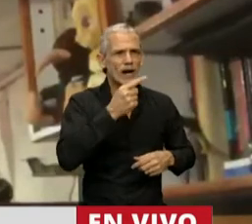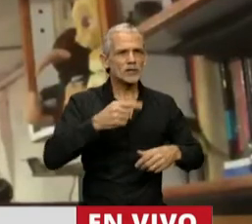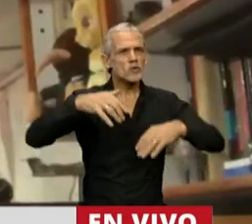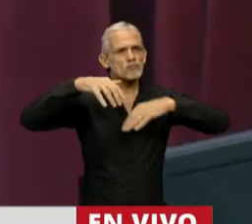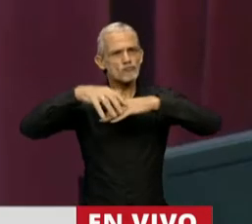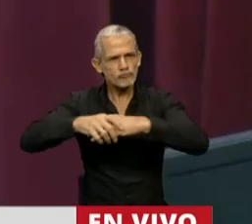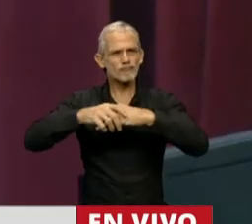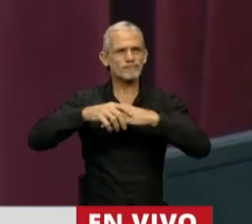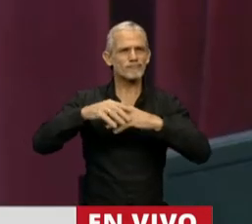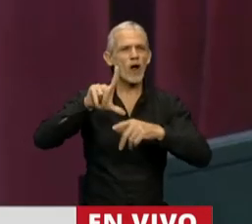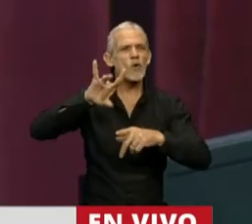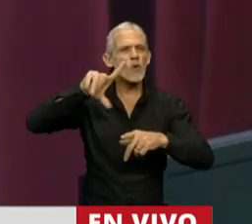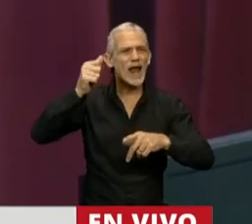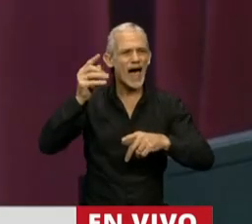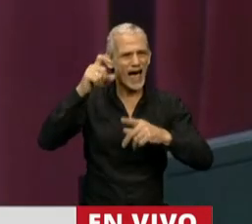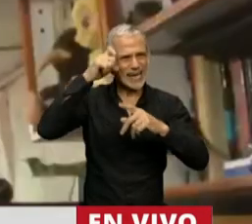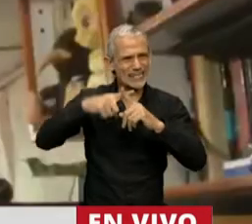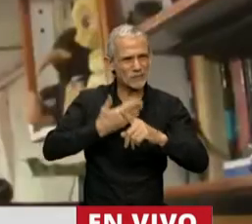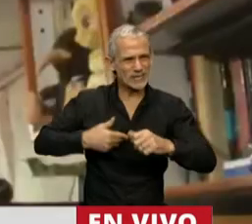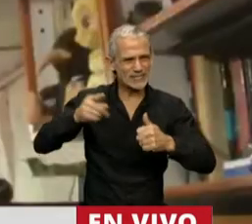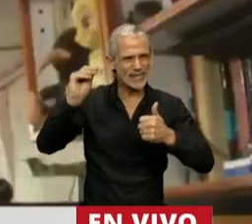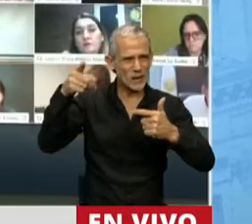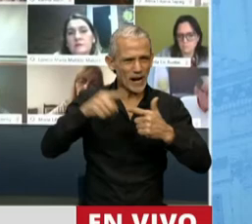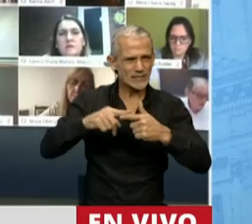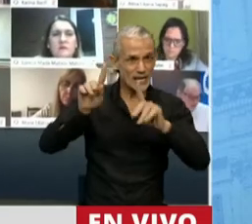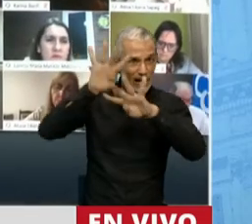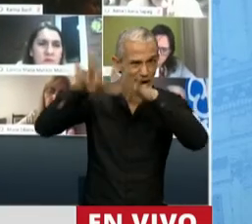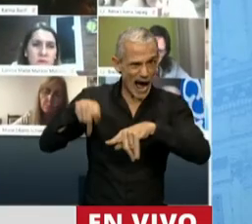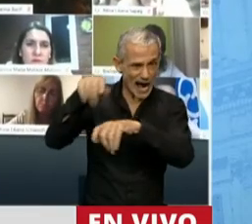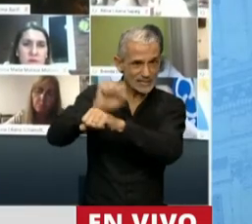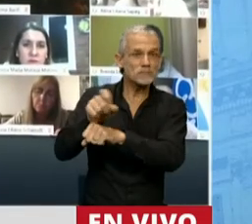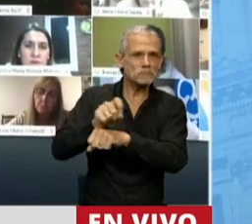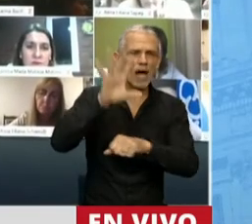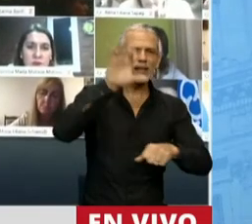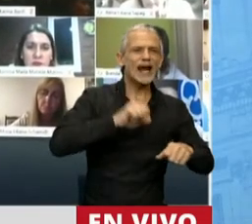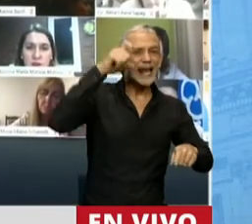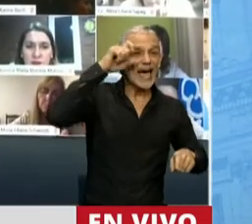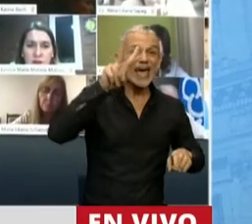en la cárcel, trajera Evo a la Argentina cuando lo necesitaba,